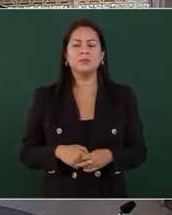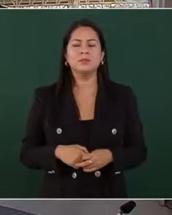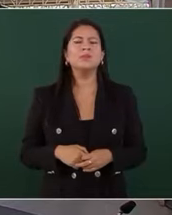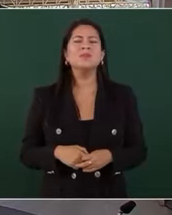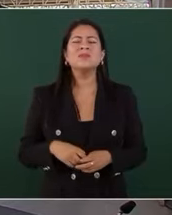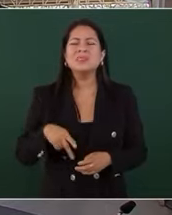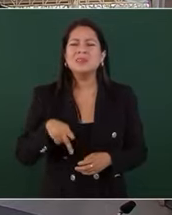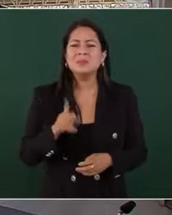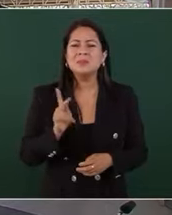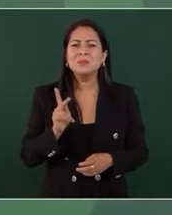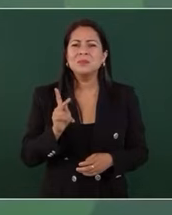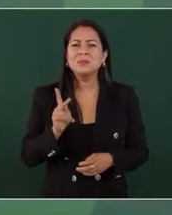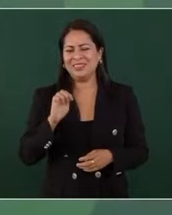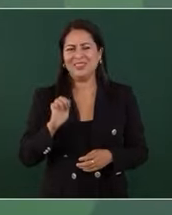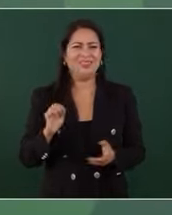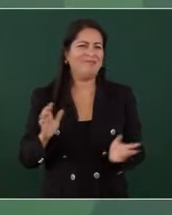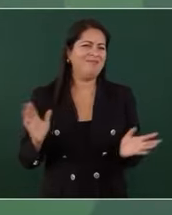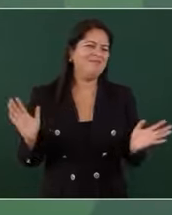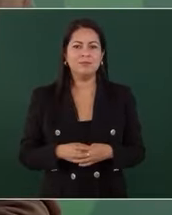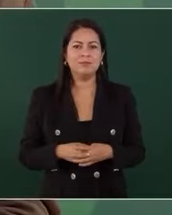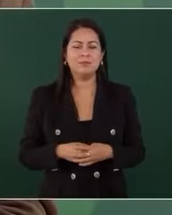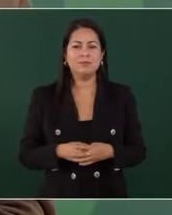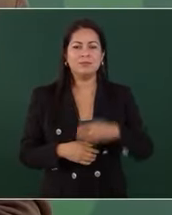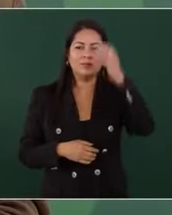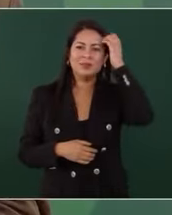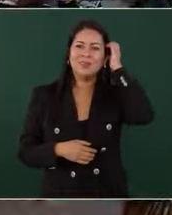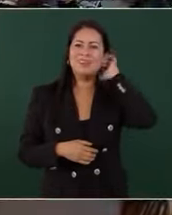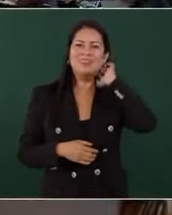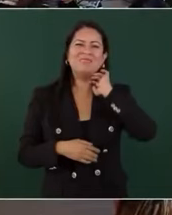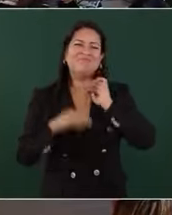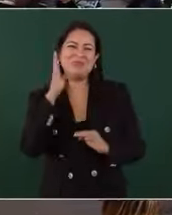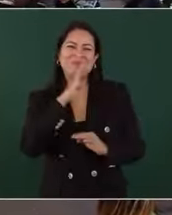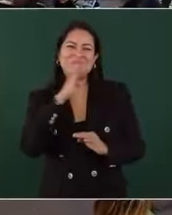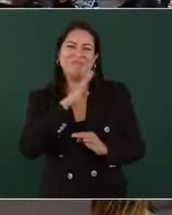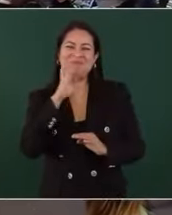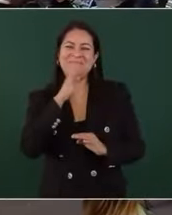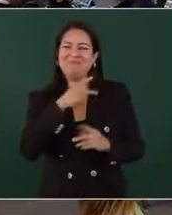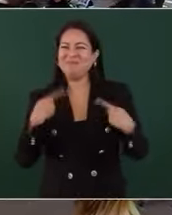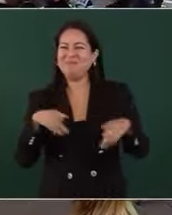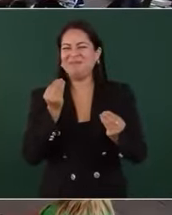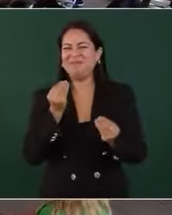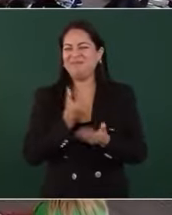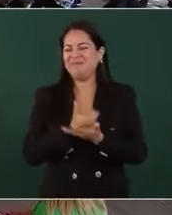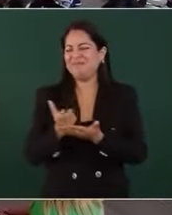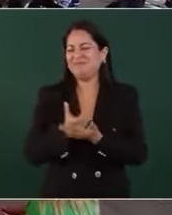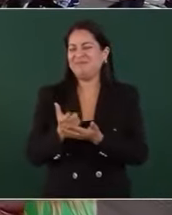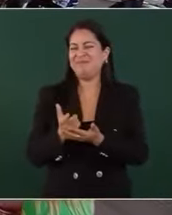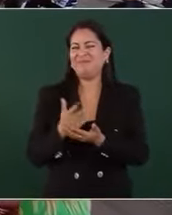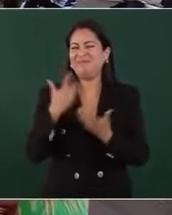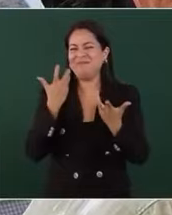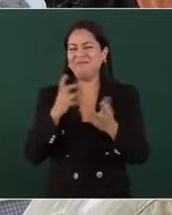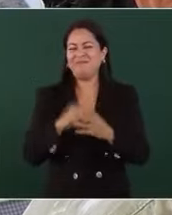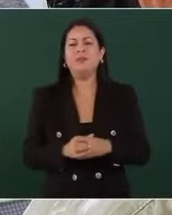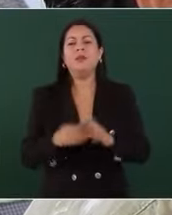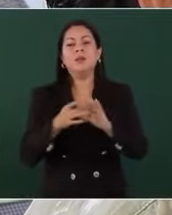Pero es Loret de Mola, o es muy corrupto Loret de Mola, mucho muy corrupto. Hablábamos antes